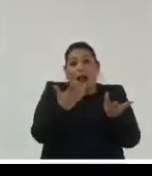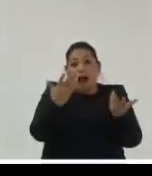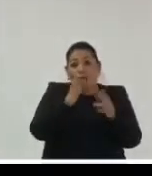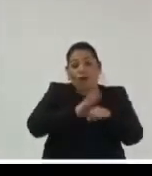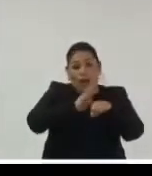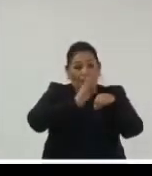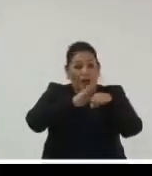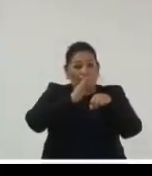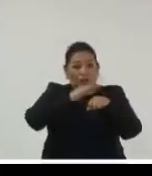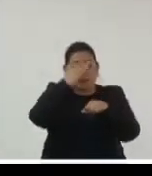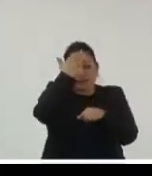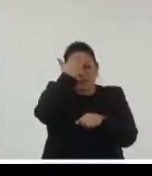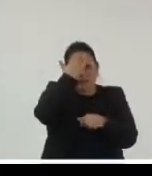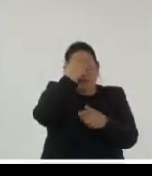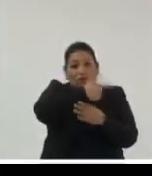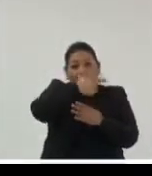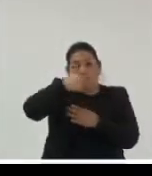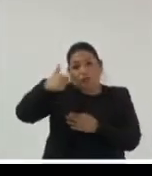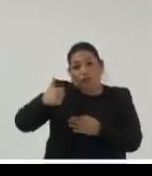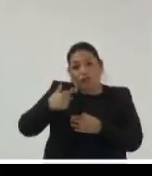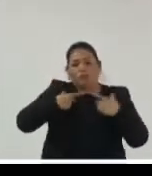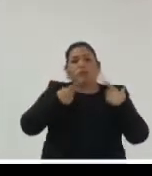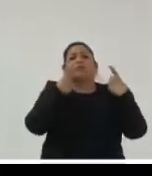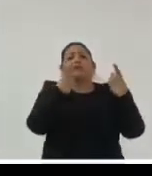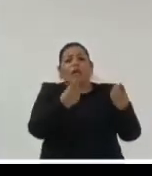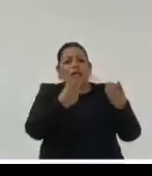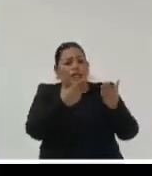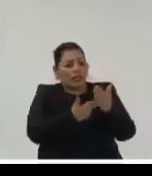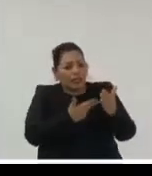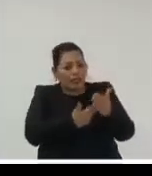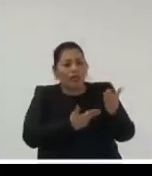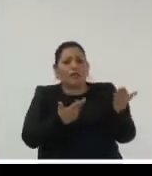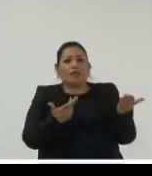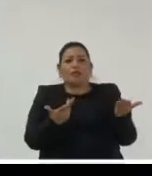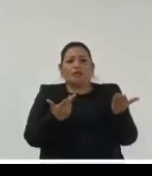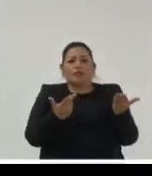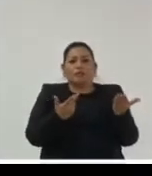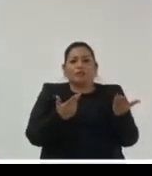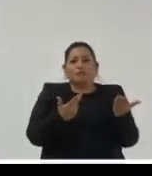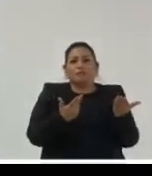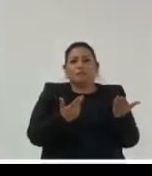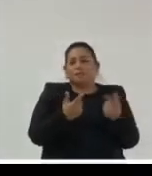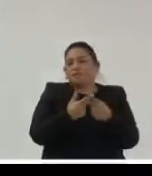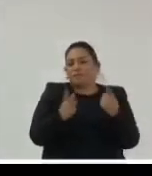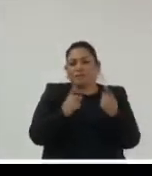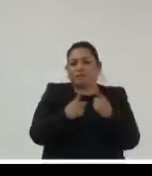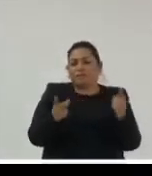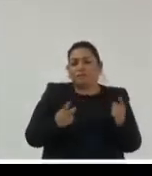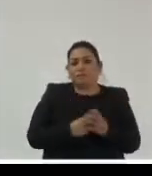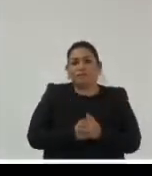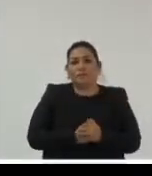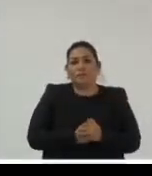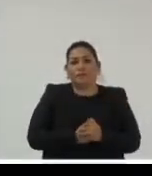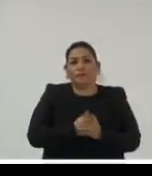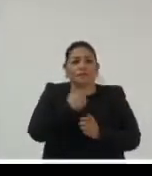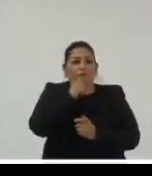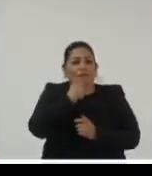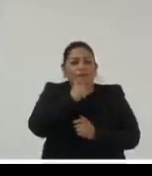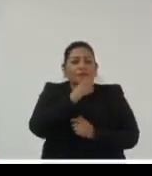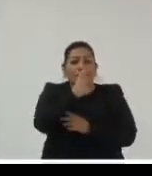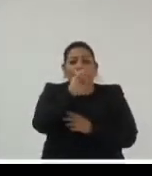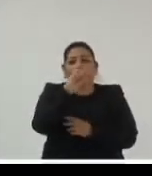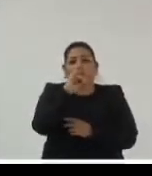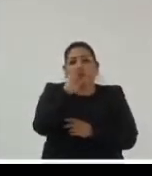principal la evidencia técnica para generar herramientas y generar instrumentos siempre son la evidencia